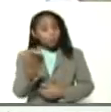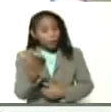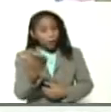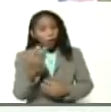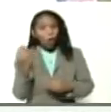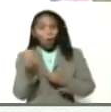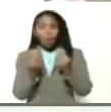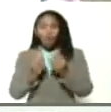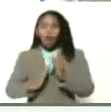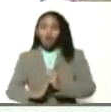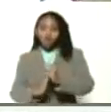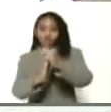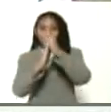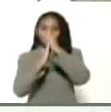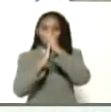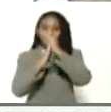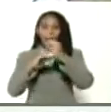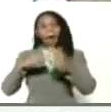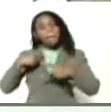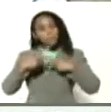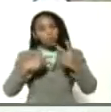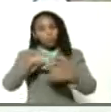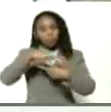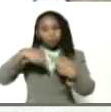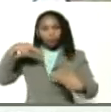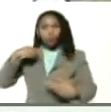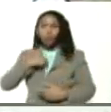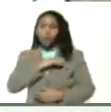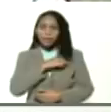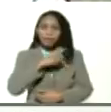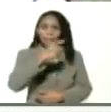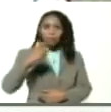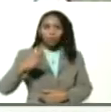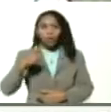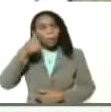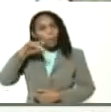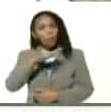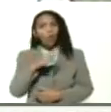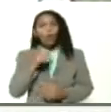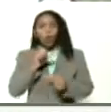líder del proceso revolucionario nuestra gente siga comiendo pescado, presidente.